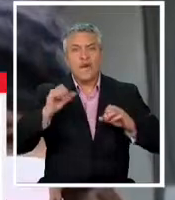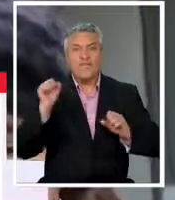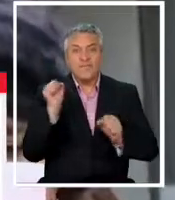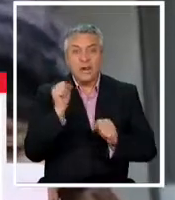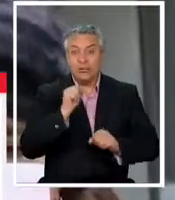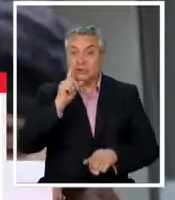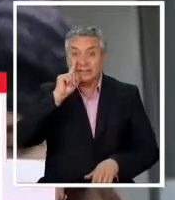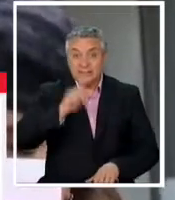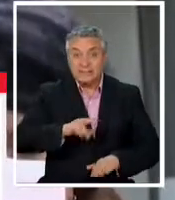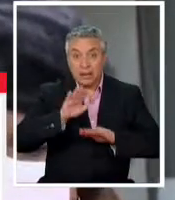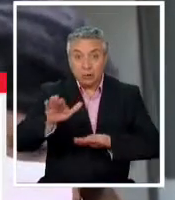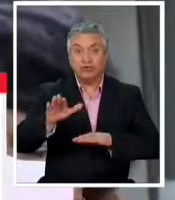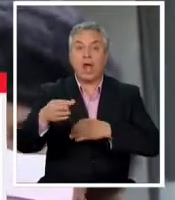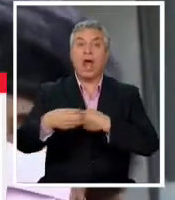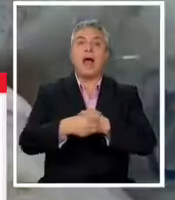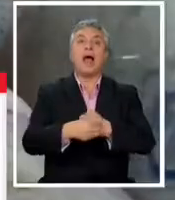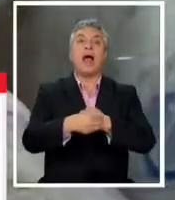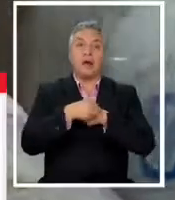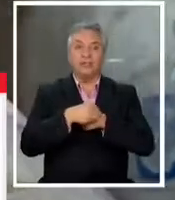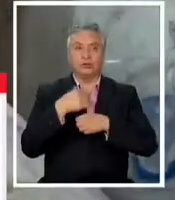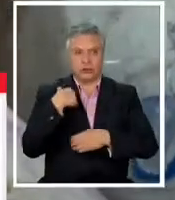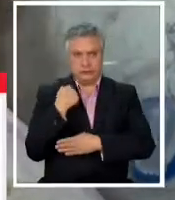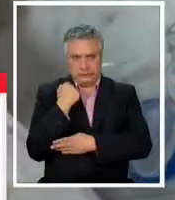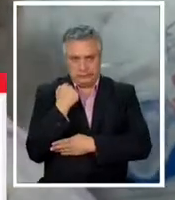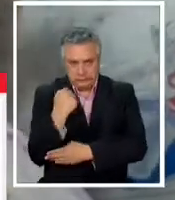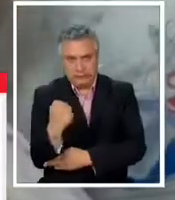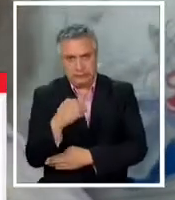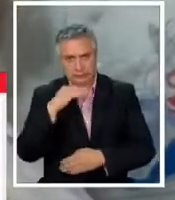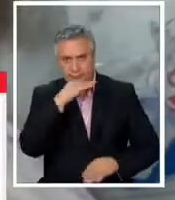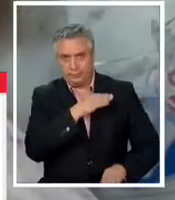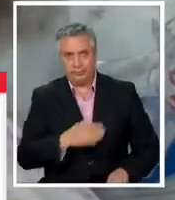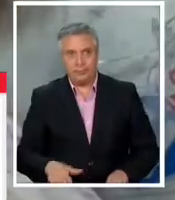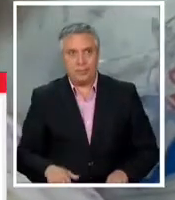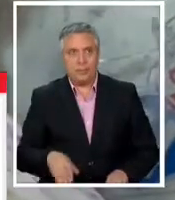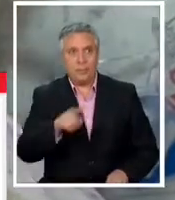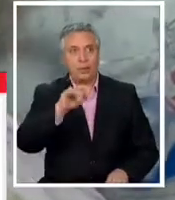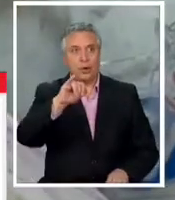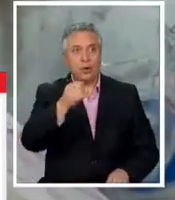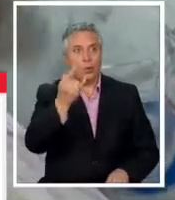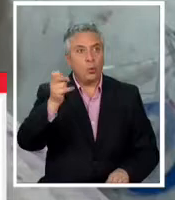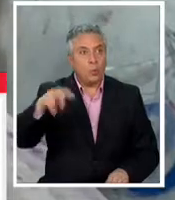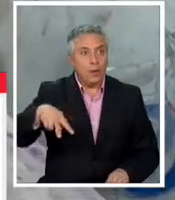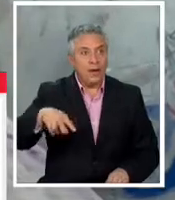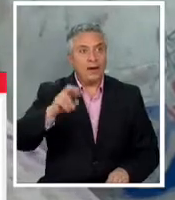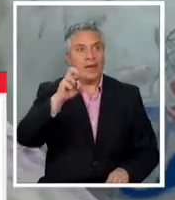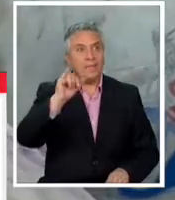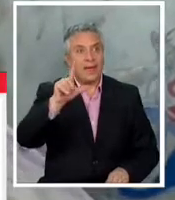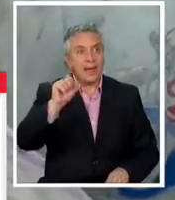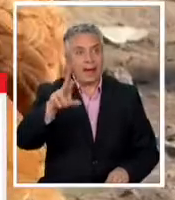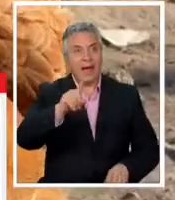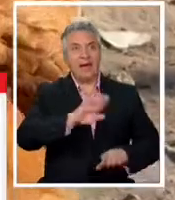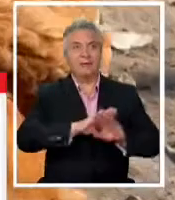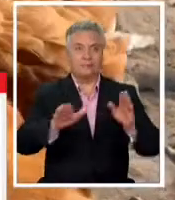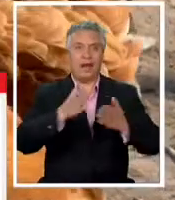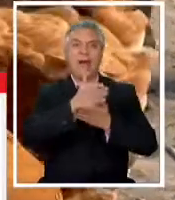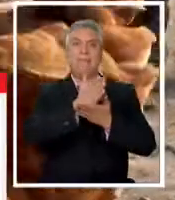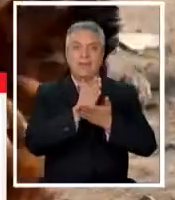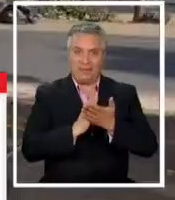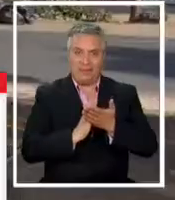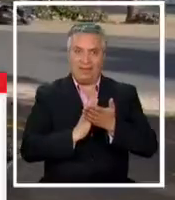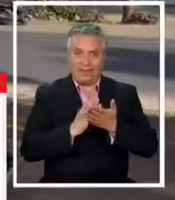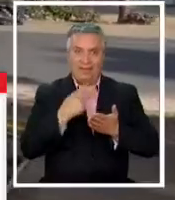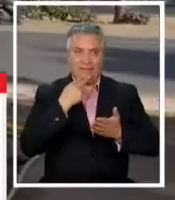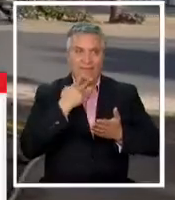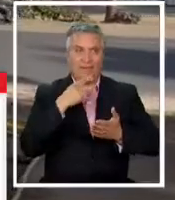sin apoyo, avísanos para poder ir en su ayuda. Juan y Pilar han vivido la mitad de su vida en situación de calle. Hoy este ruco es su